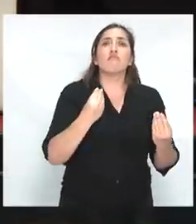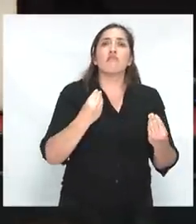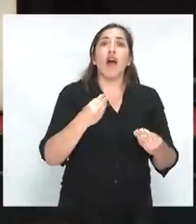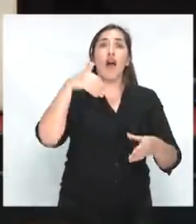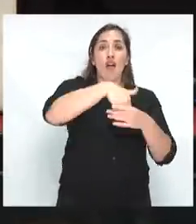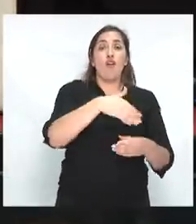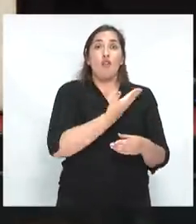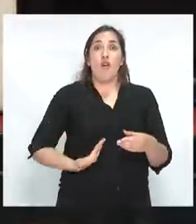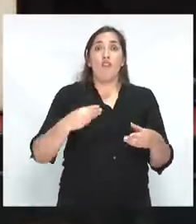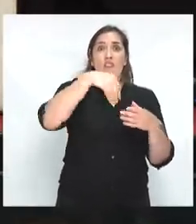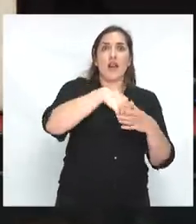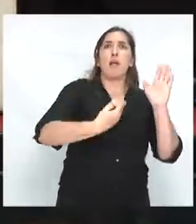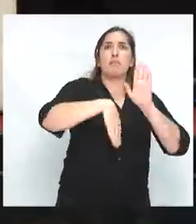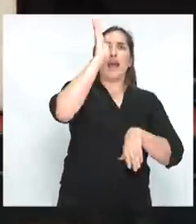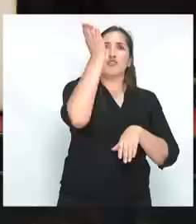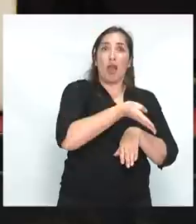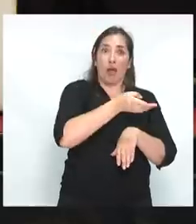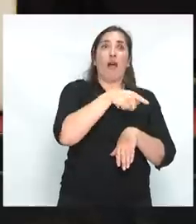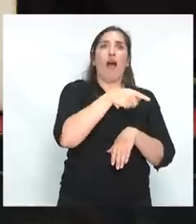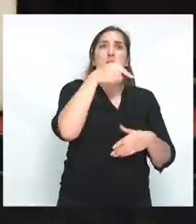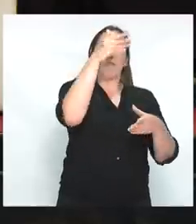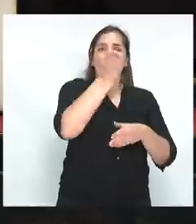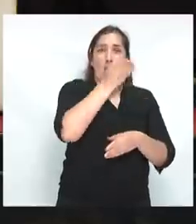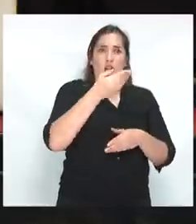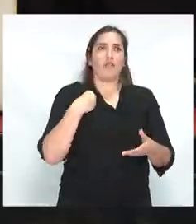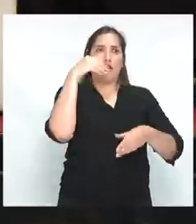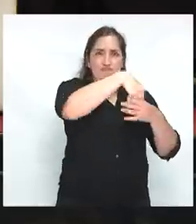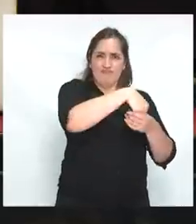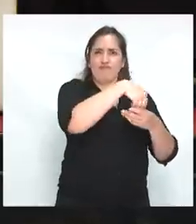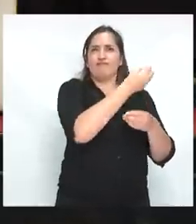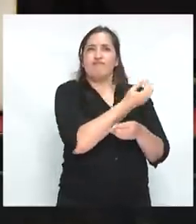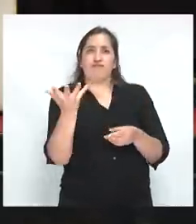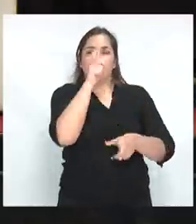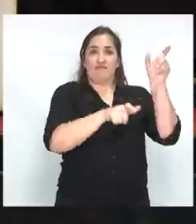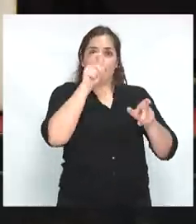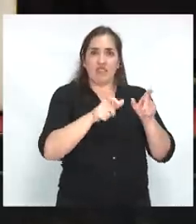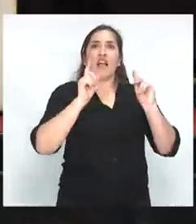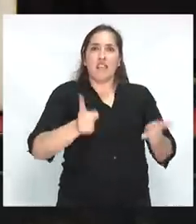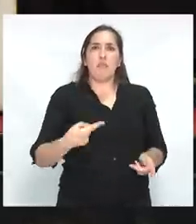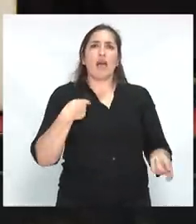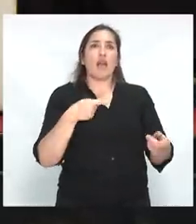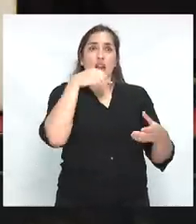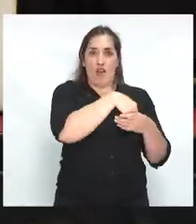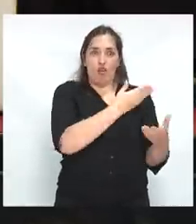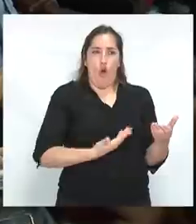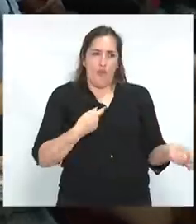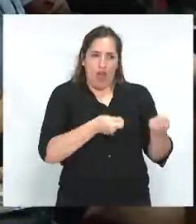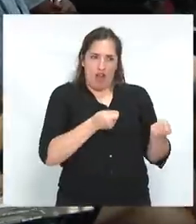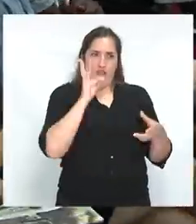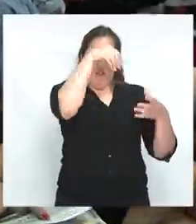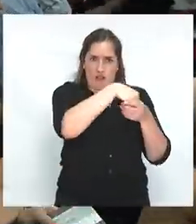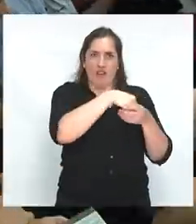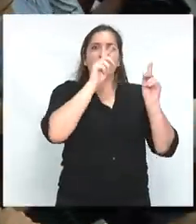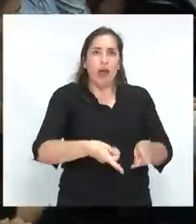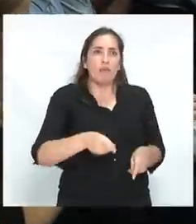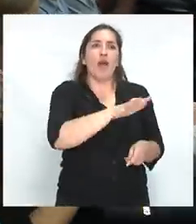parlamentaria, mayoría callejera. Se gobierna desde las calles, se gobierna desde el parlamento y la unidad